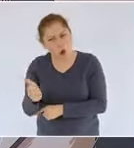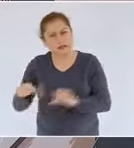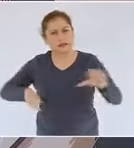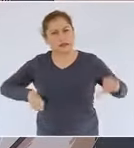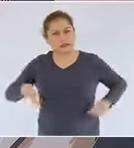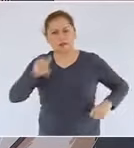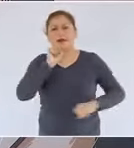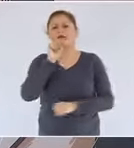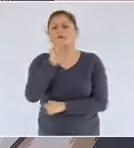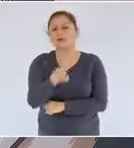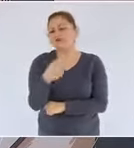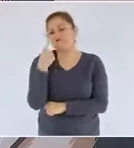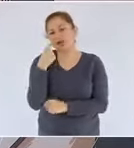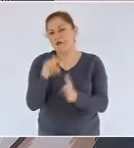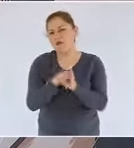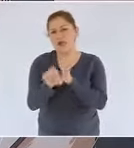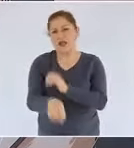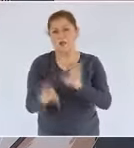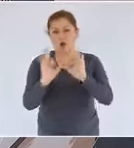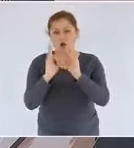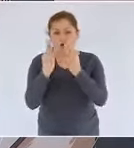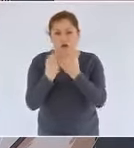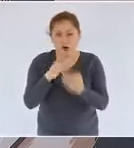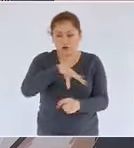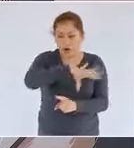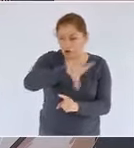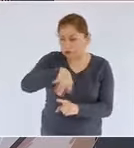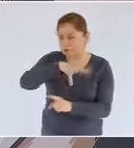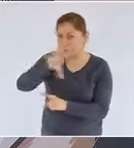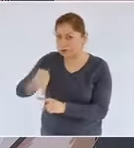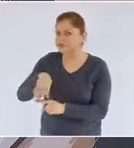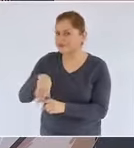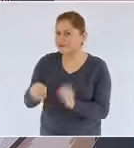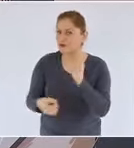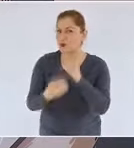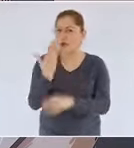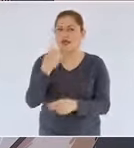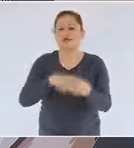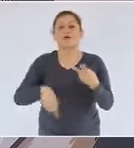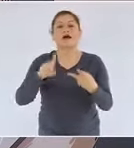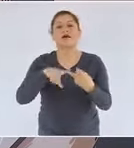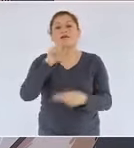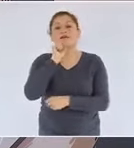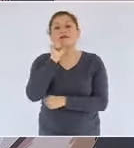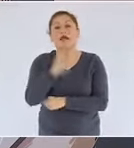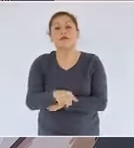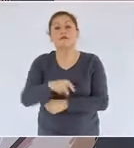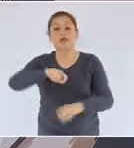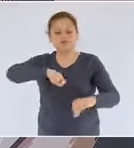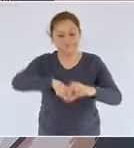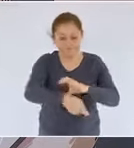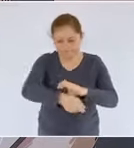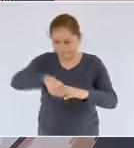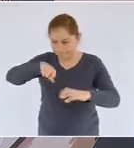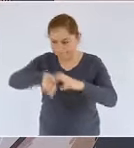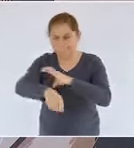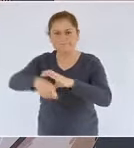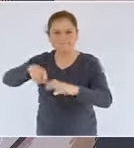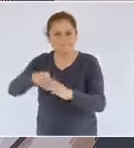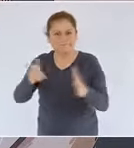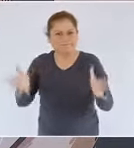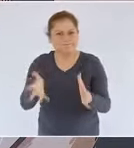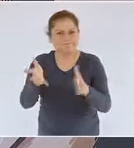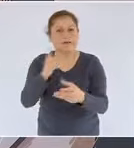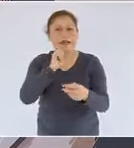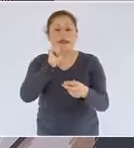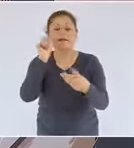Un cambio en la estrategia exploratoria, incremento en la actividad de perforación, mantenimiento a